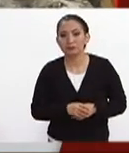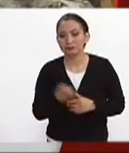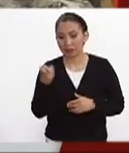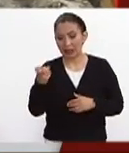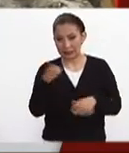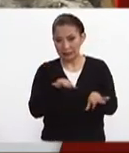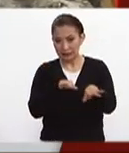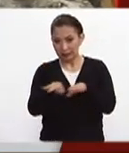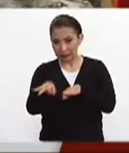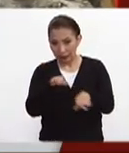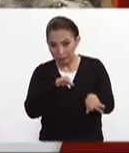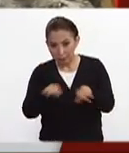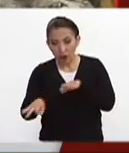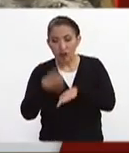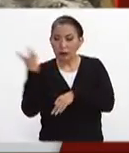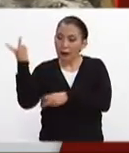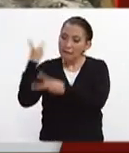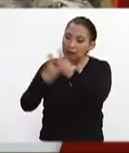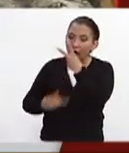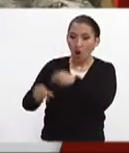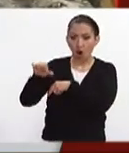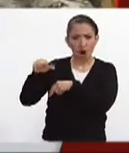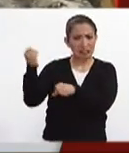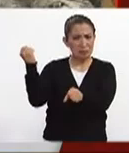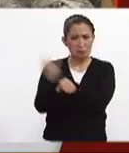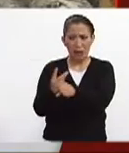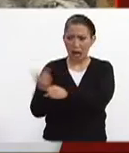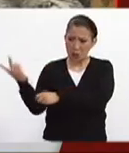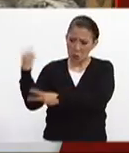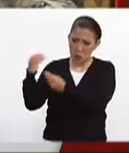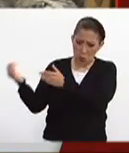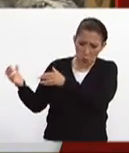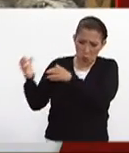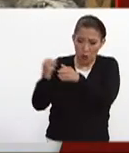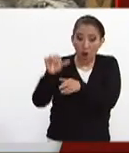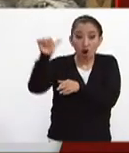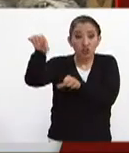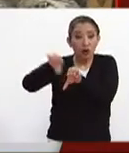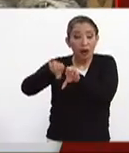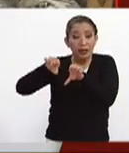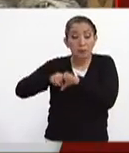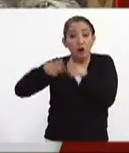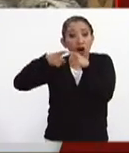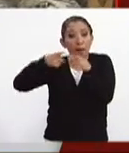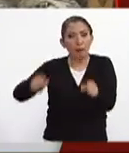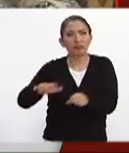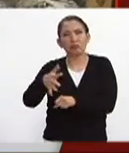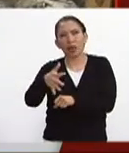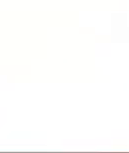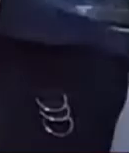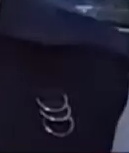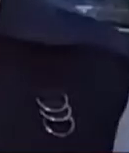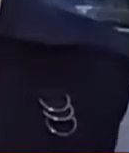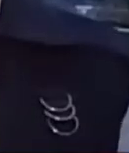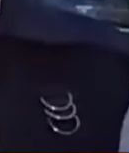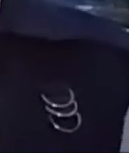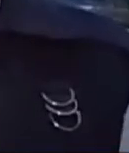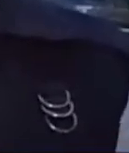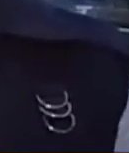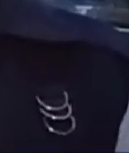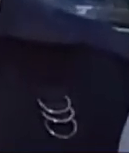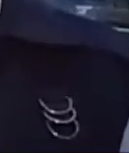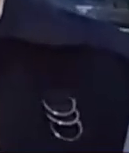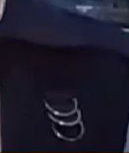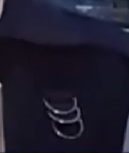estos trabajos han llegado hoy muy temprano también otra brigada de Japón son cerca de 20 brigadistas